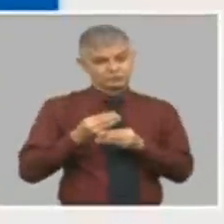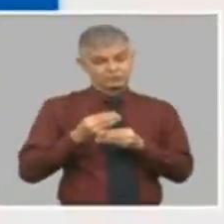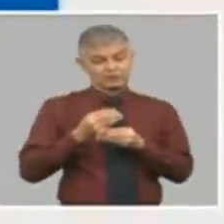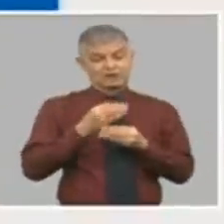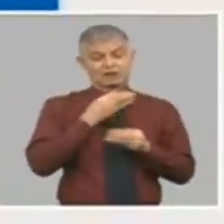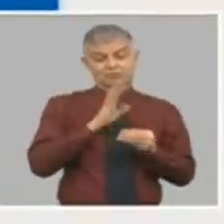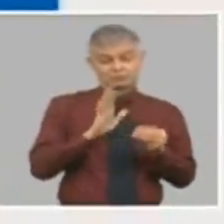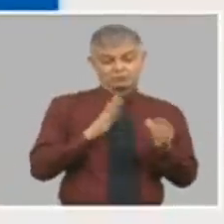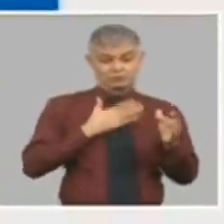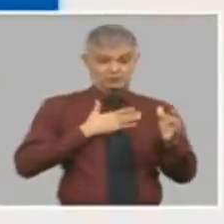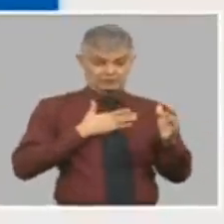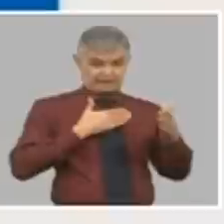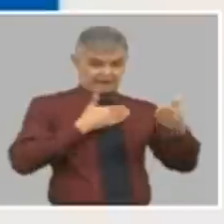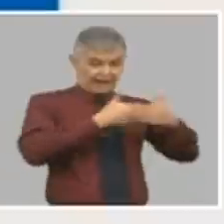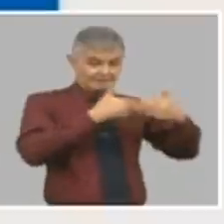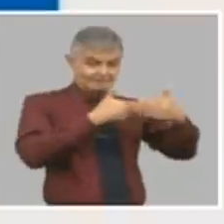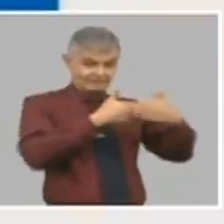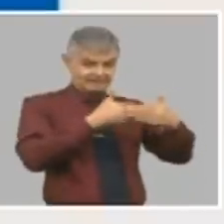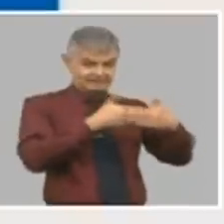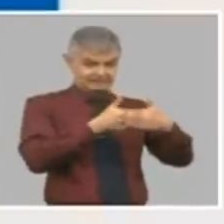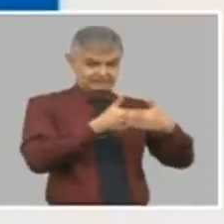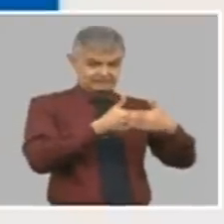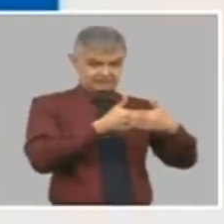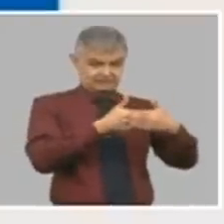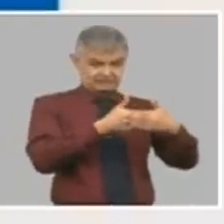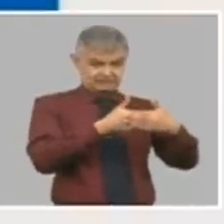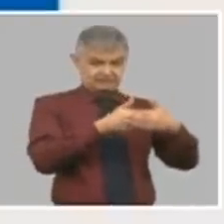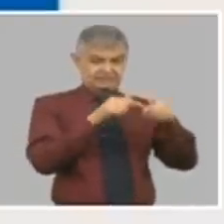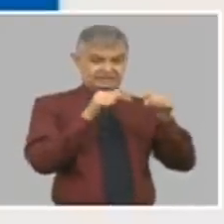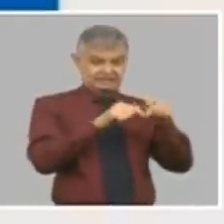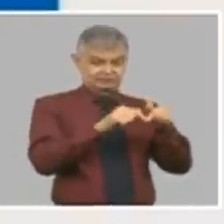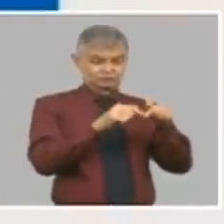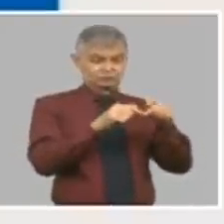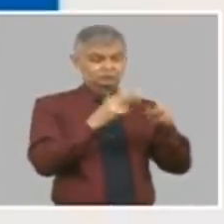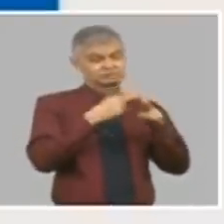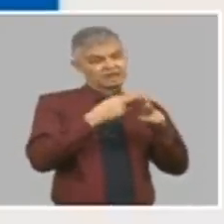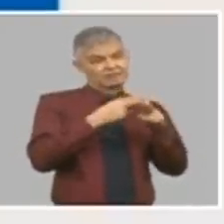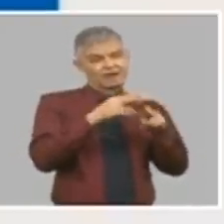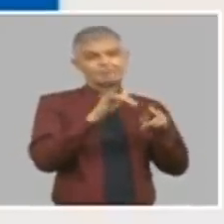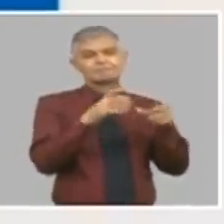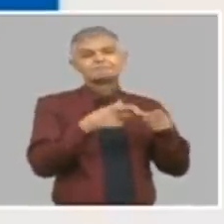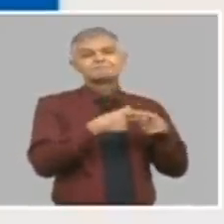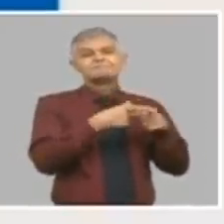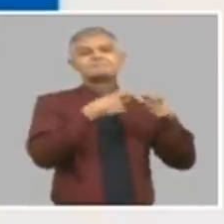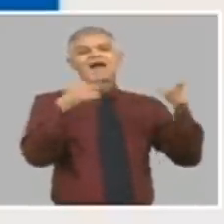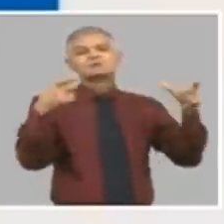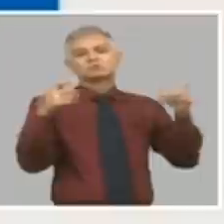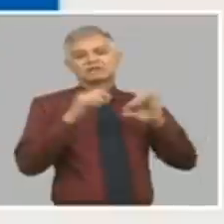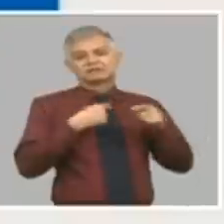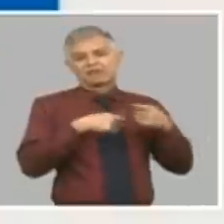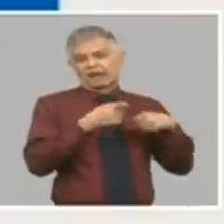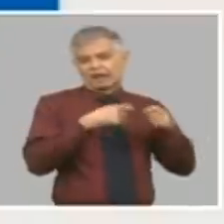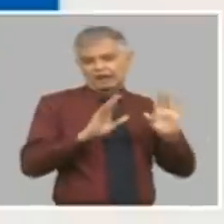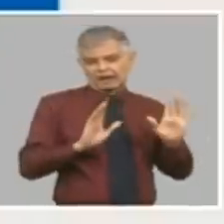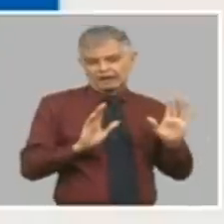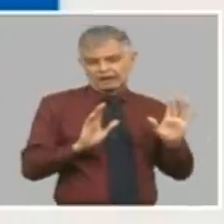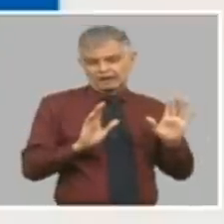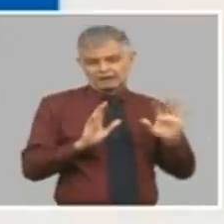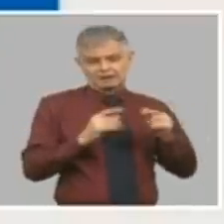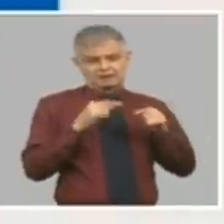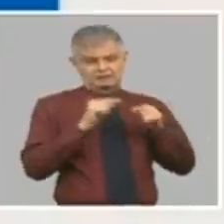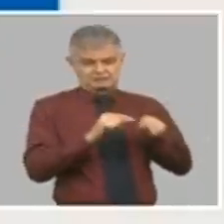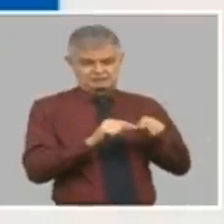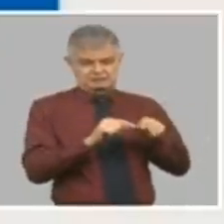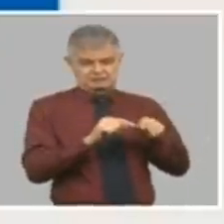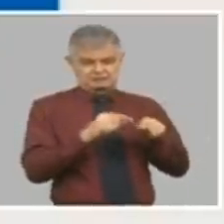de las entidades que es lo que le hemos llamado circuito mayorista de ahora para no referirme al